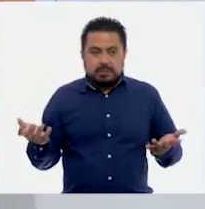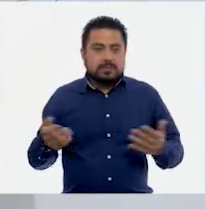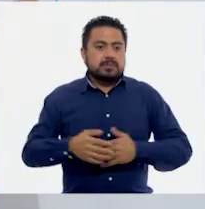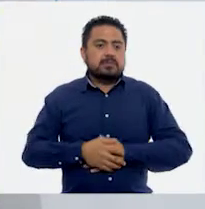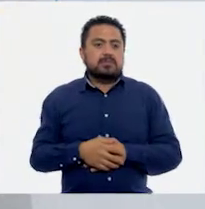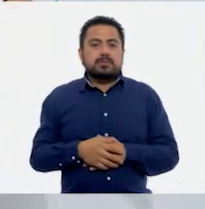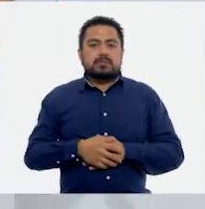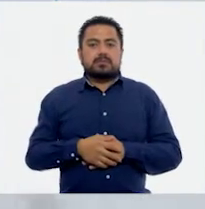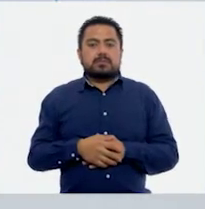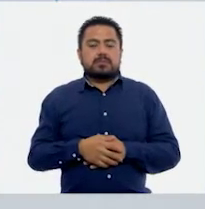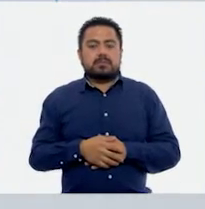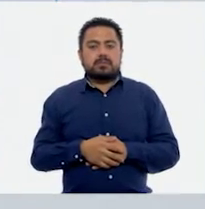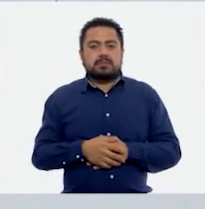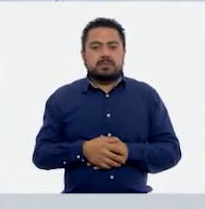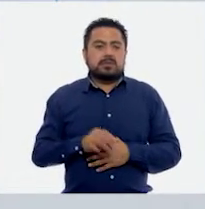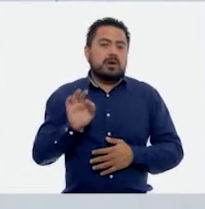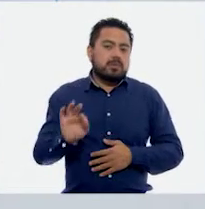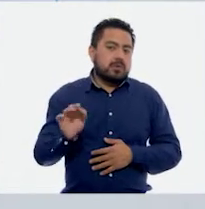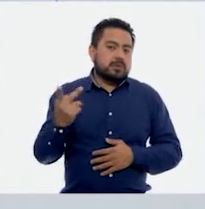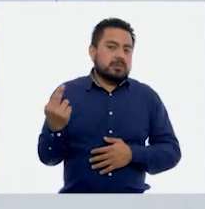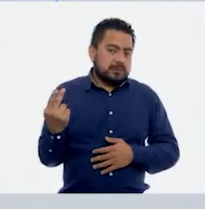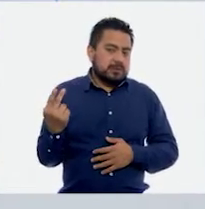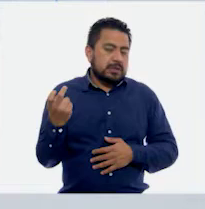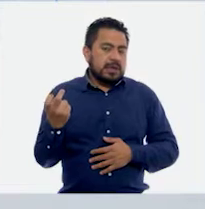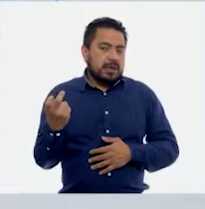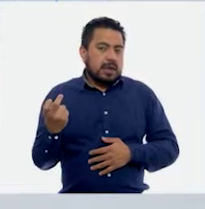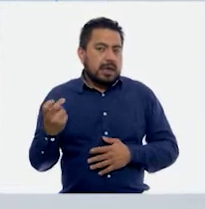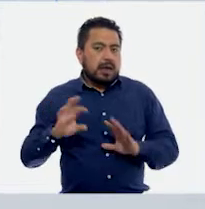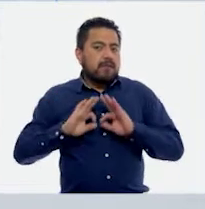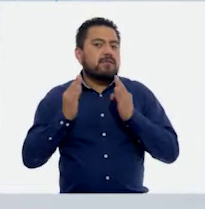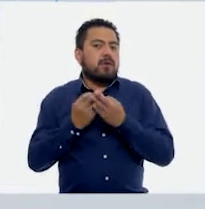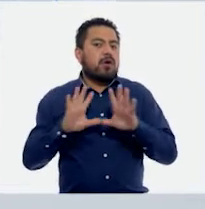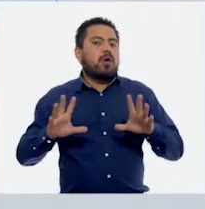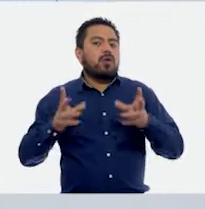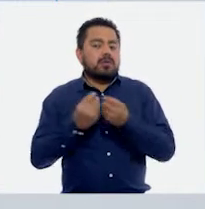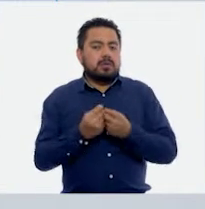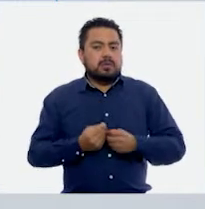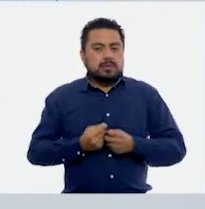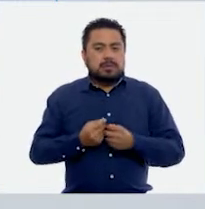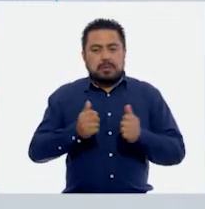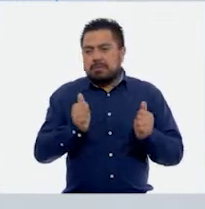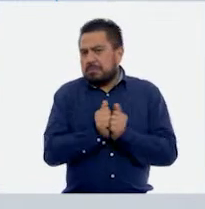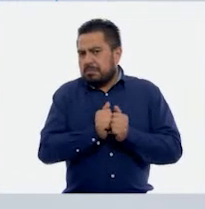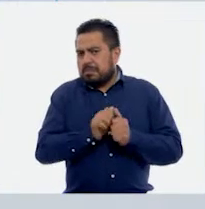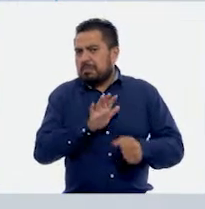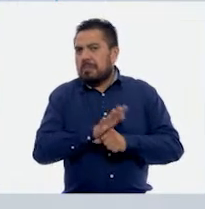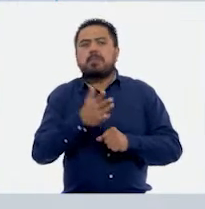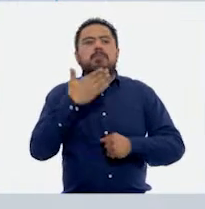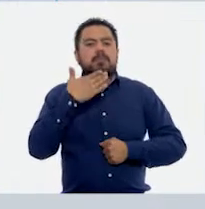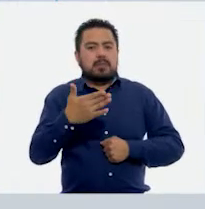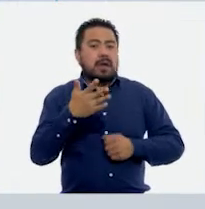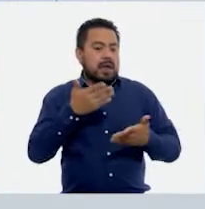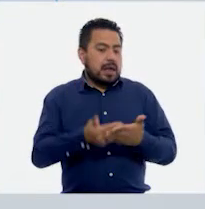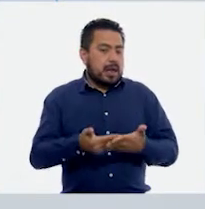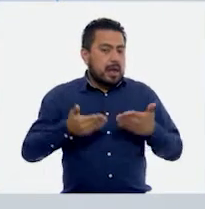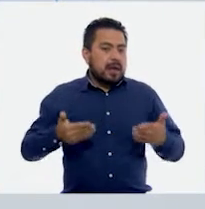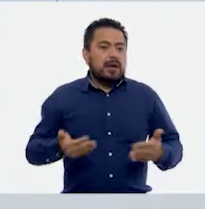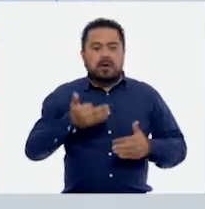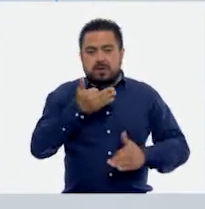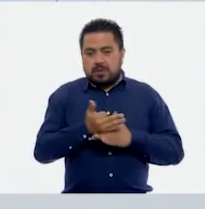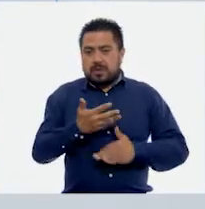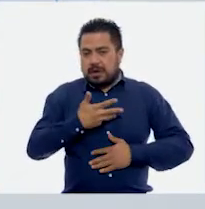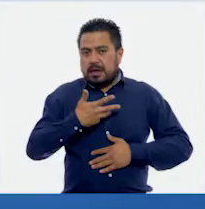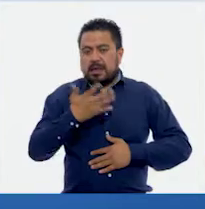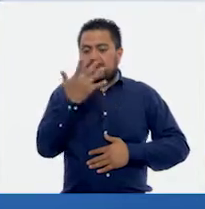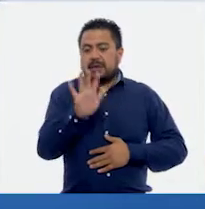Es punto 25 o 25 centésimos de la forma adecuada de nombrarlo. Muy bien. Ahora también tenemos